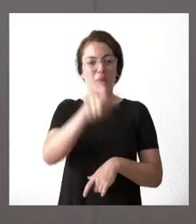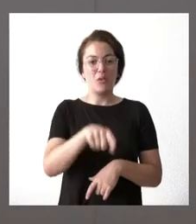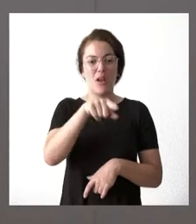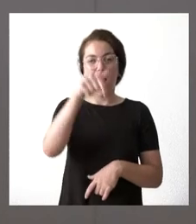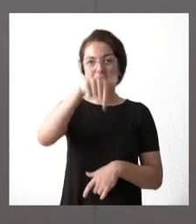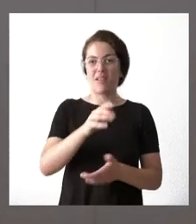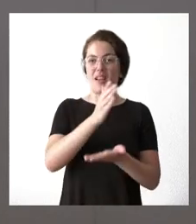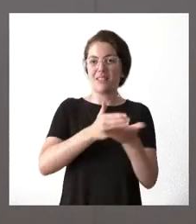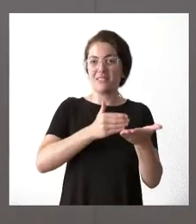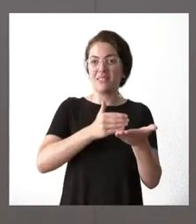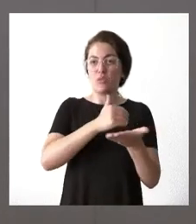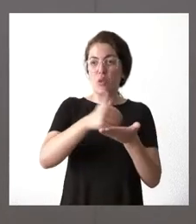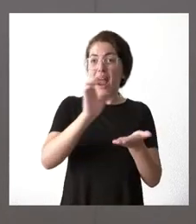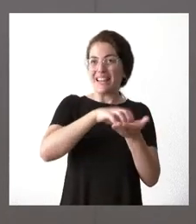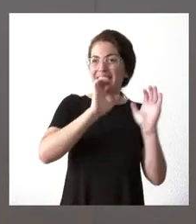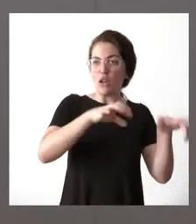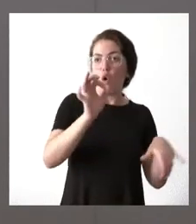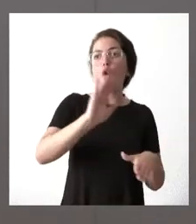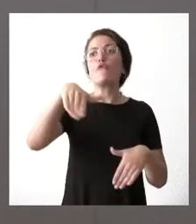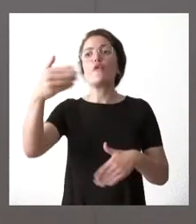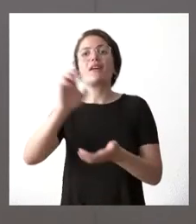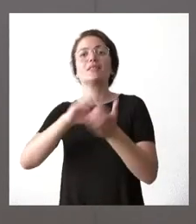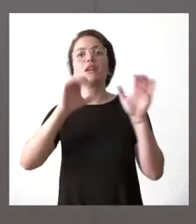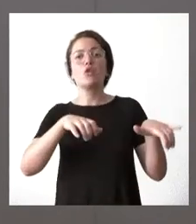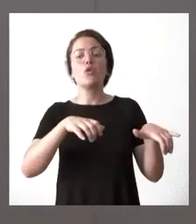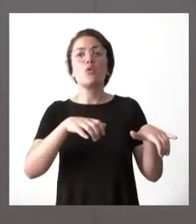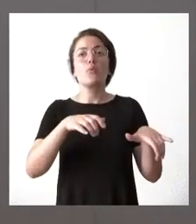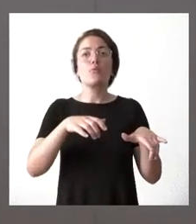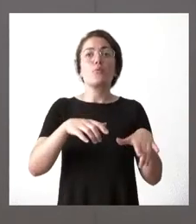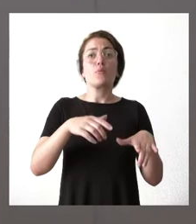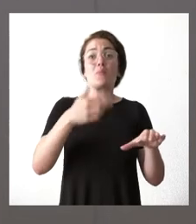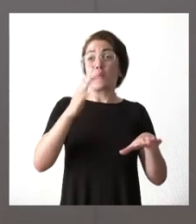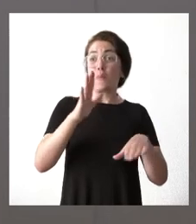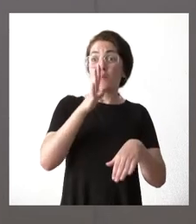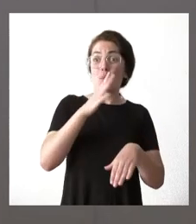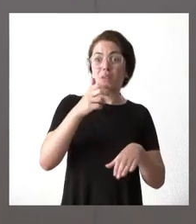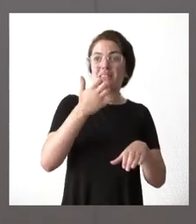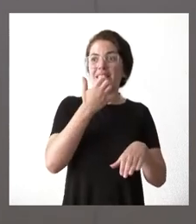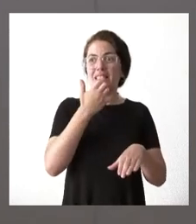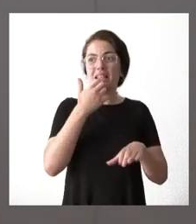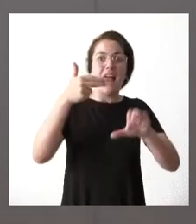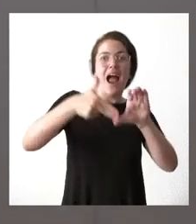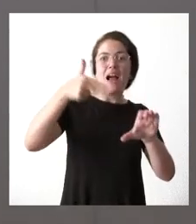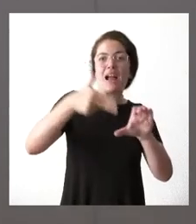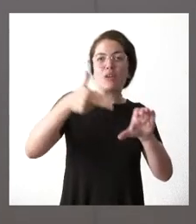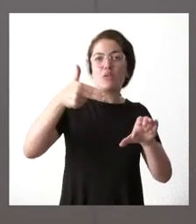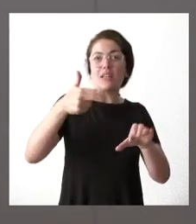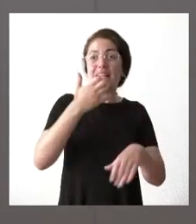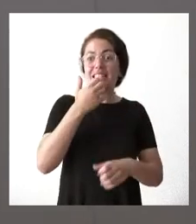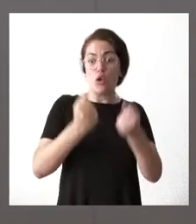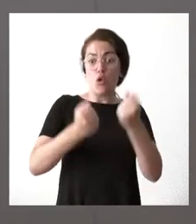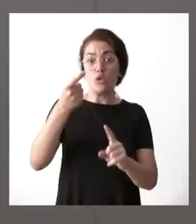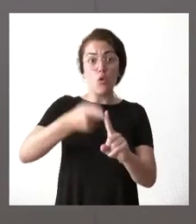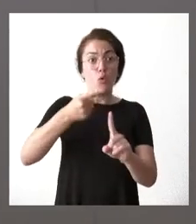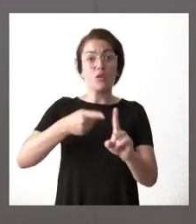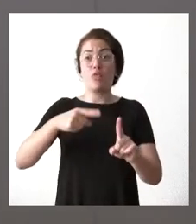Castilla y León en su cesta de la compra de la subida del precio del combustible es mayor para una persona que usa el coche todos los días para ir a trabajar que aquella otra que